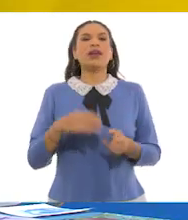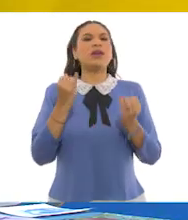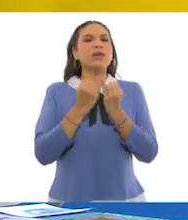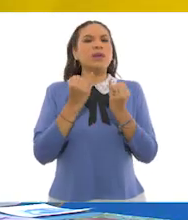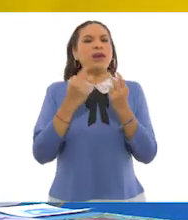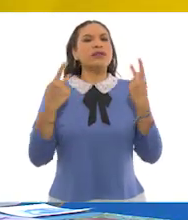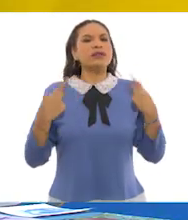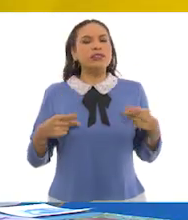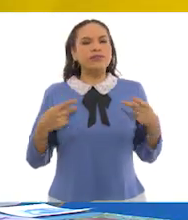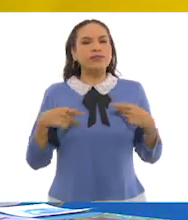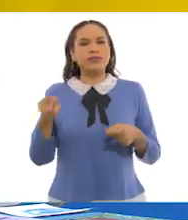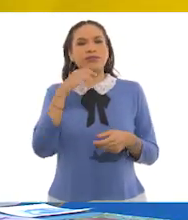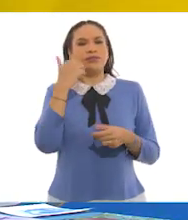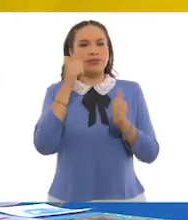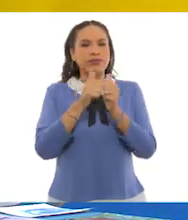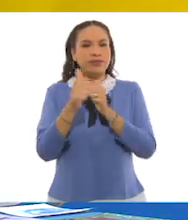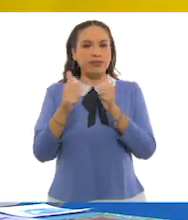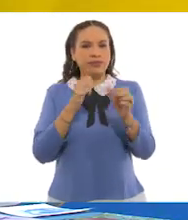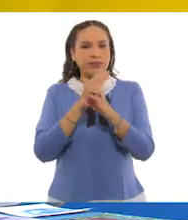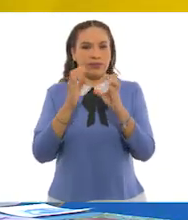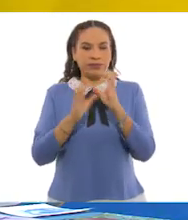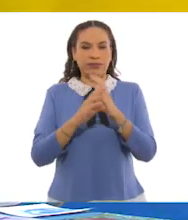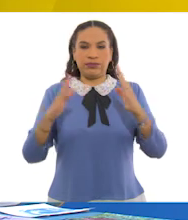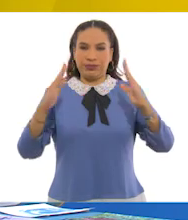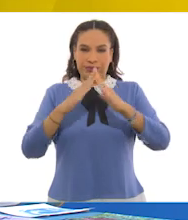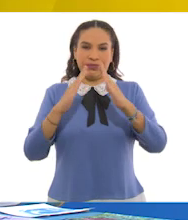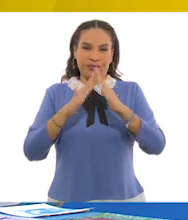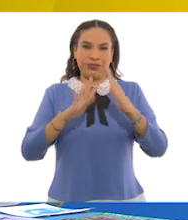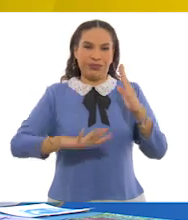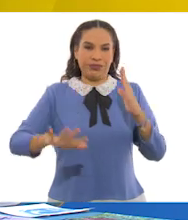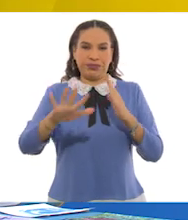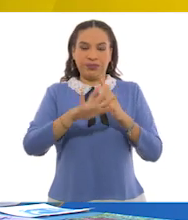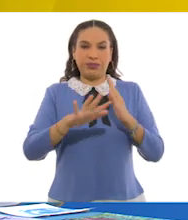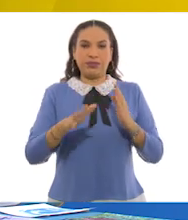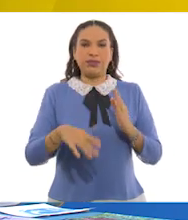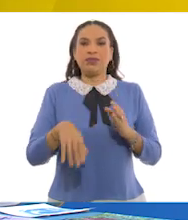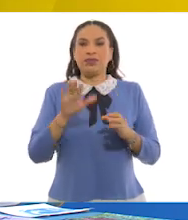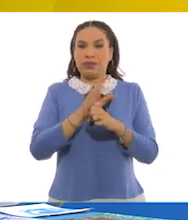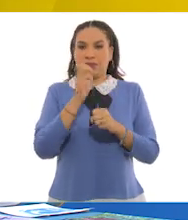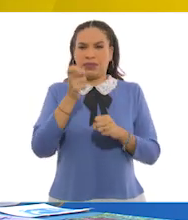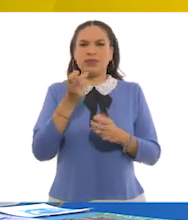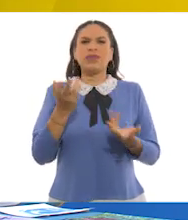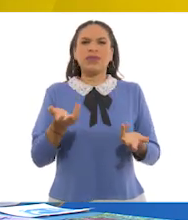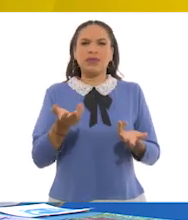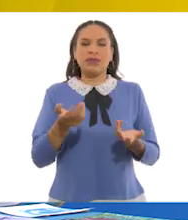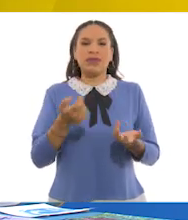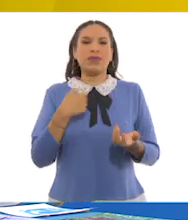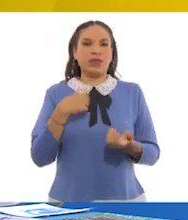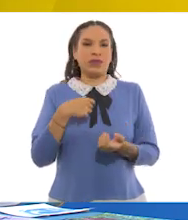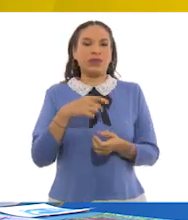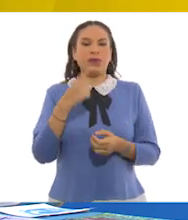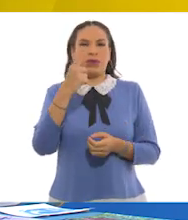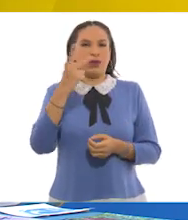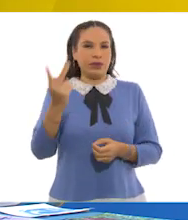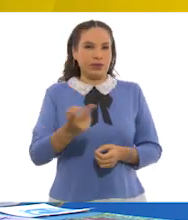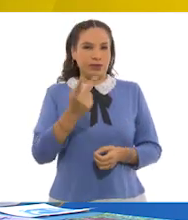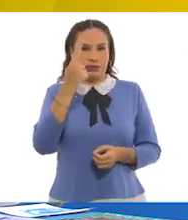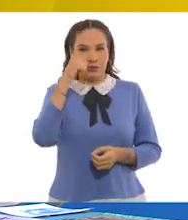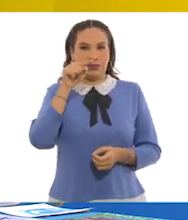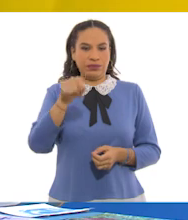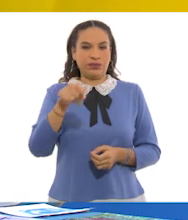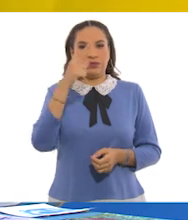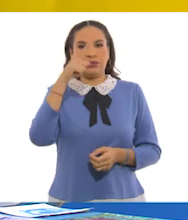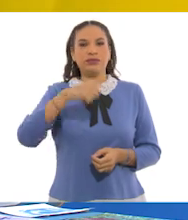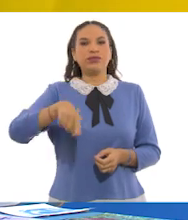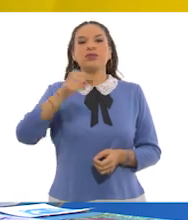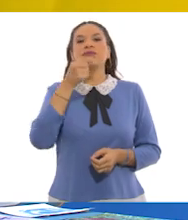también las personas tratamos de separar los residuos desde casa. A propósito de eso, te voy a hacer una preguntita a ti y